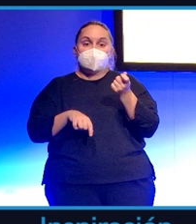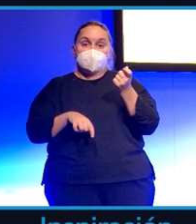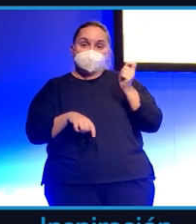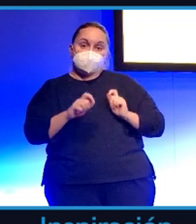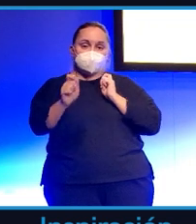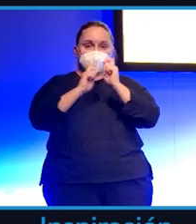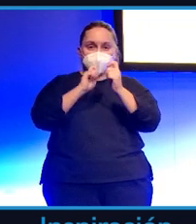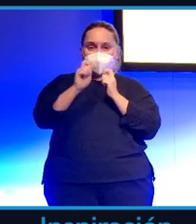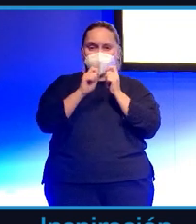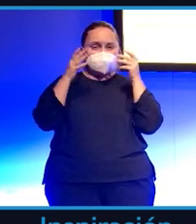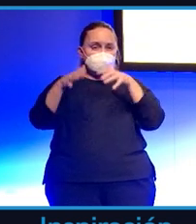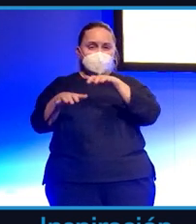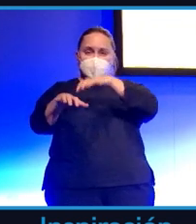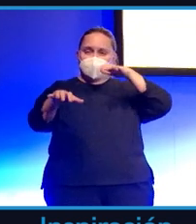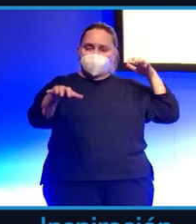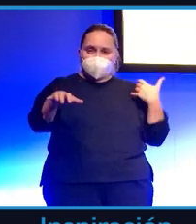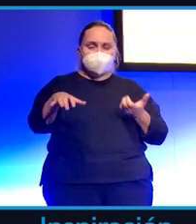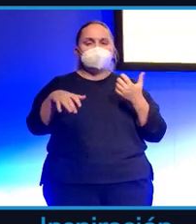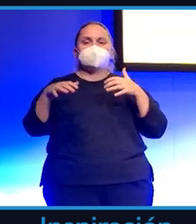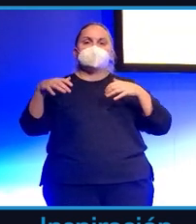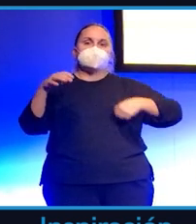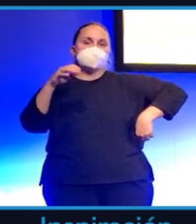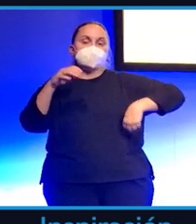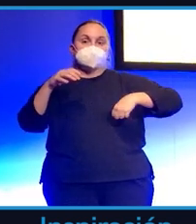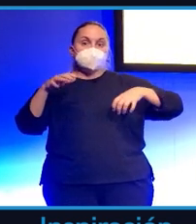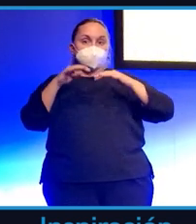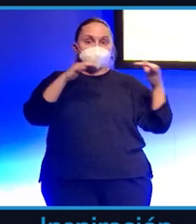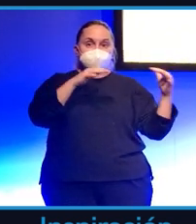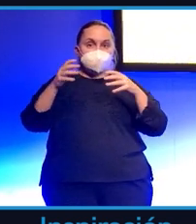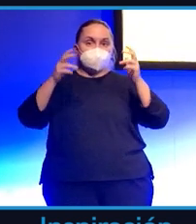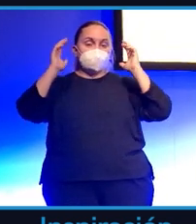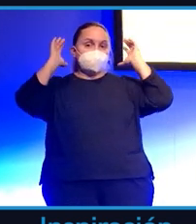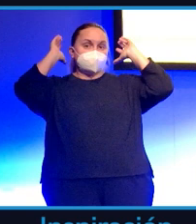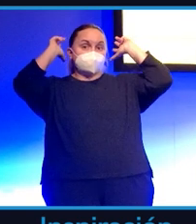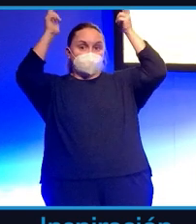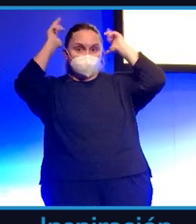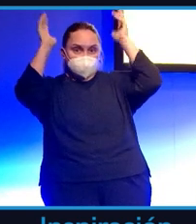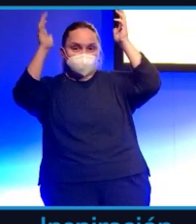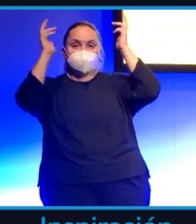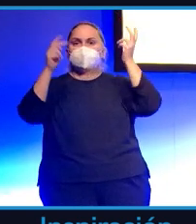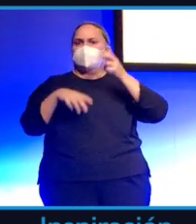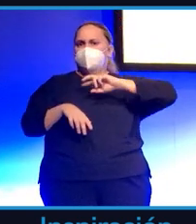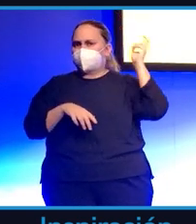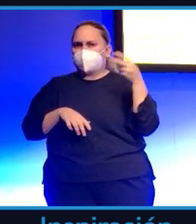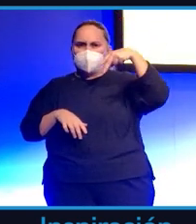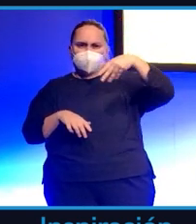partidos de NBA de madrugada, partidos de dos horas y media, tres horas, es muy difícil hablar tanto tiempo de lo mismo